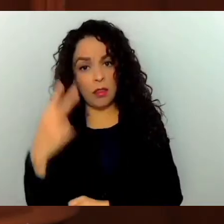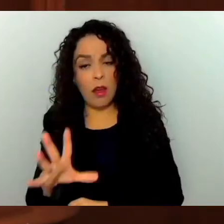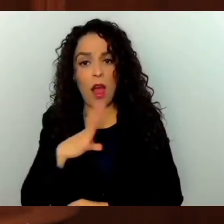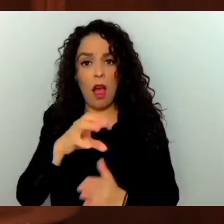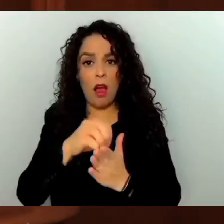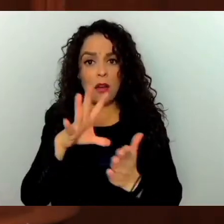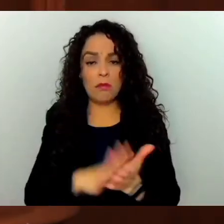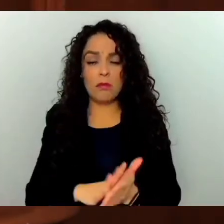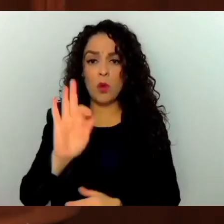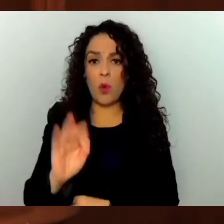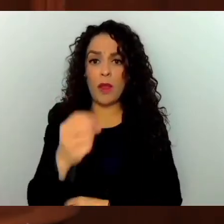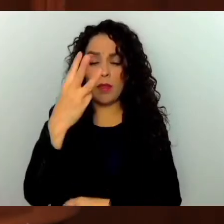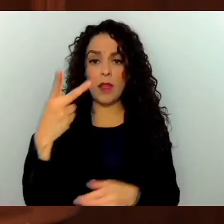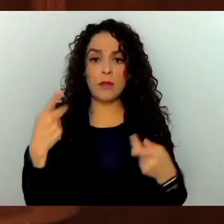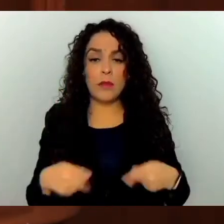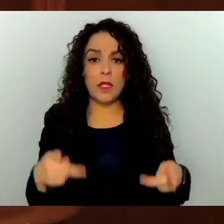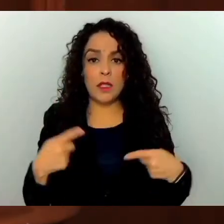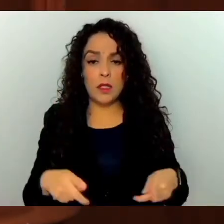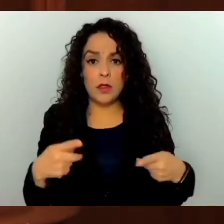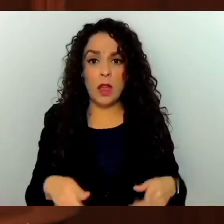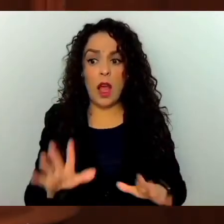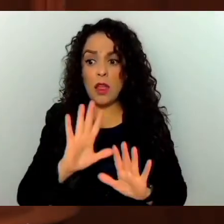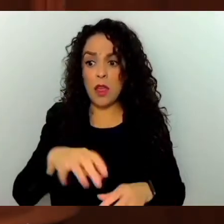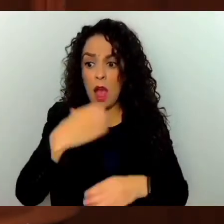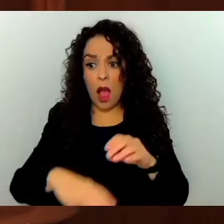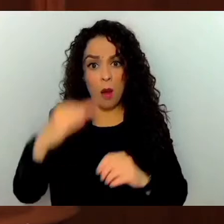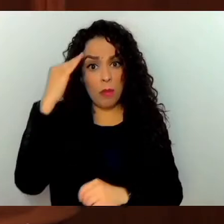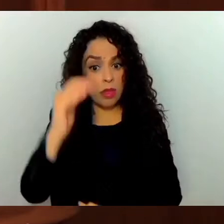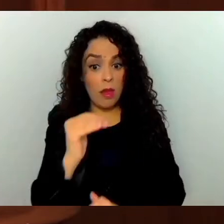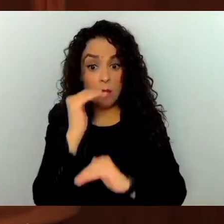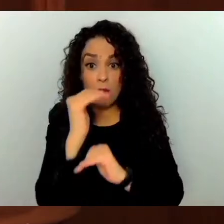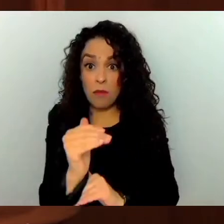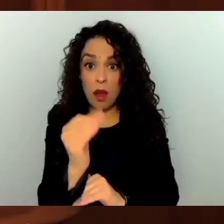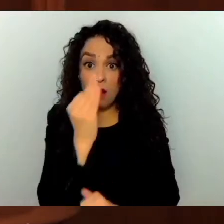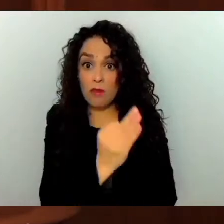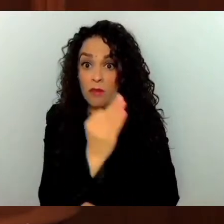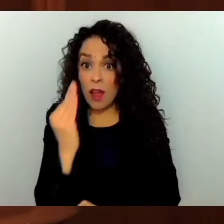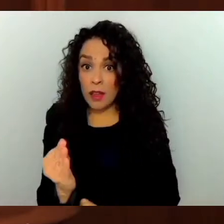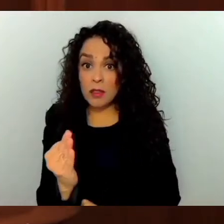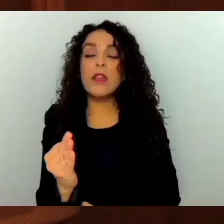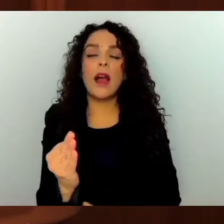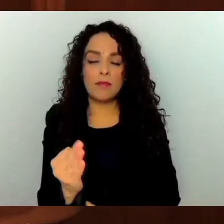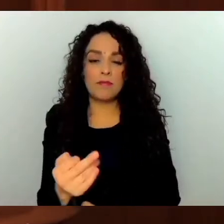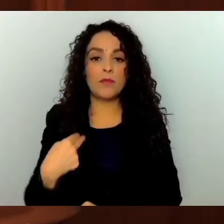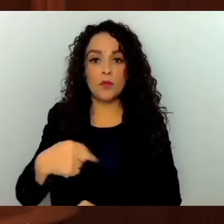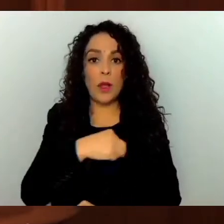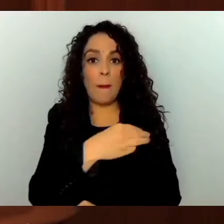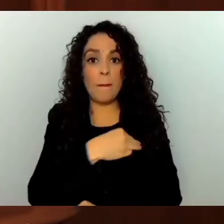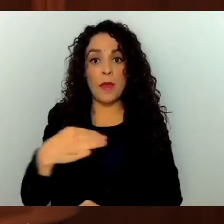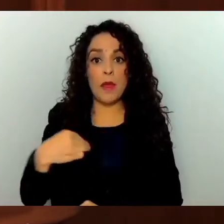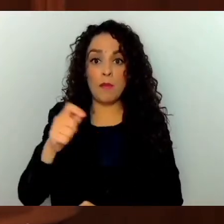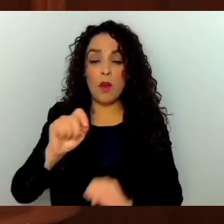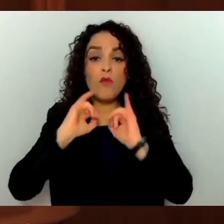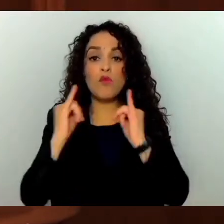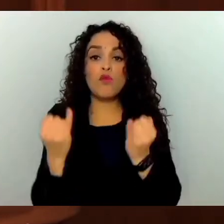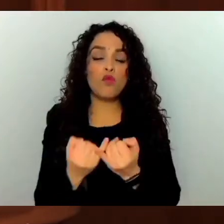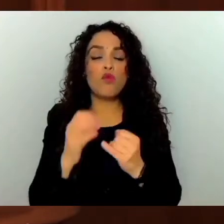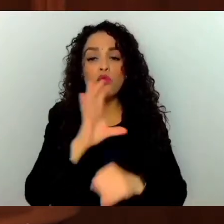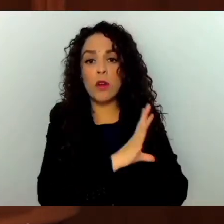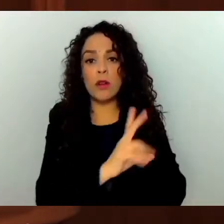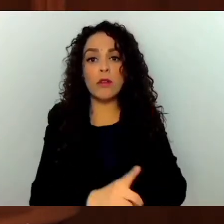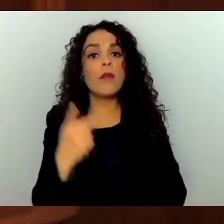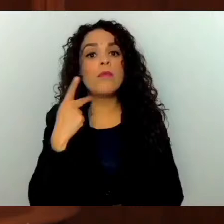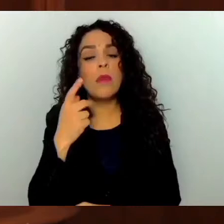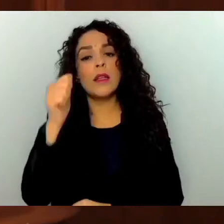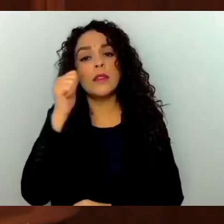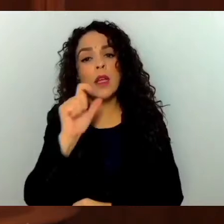aspirantes y concluido el plazo correspondiente. Quienes integramos la Junta de Coordinación Política, nos reunimos los días 28 de